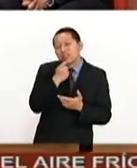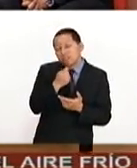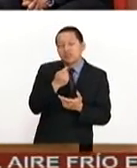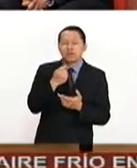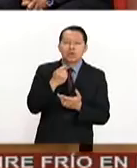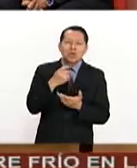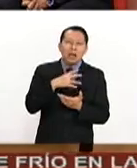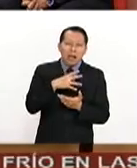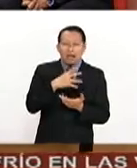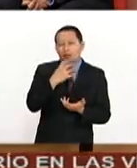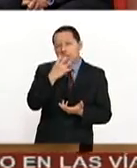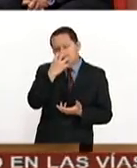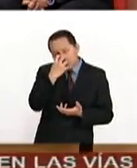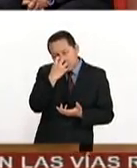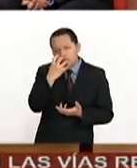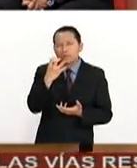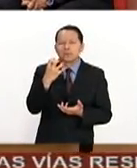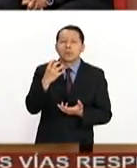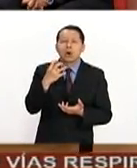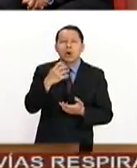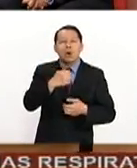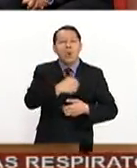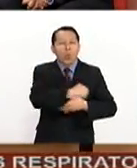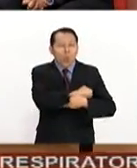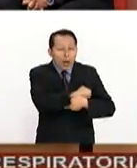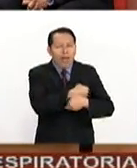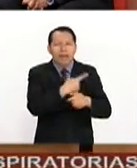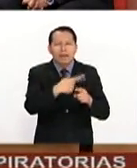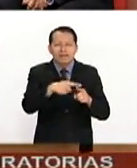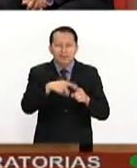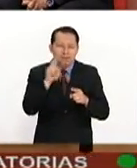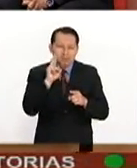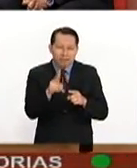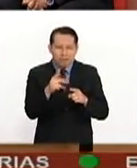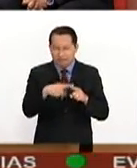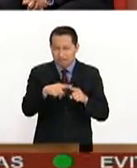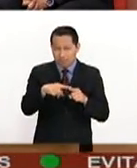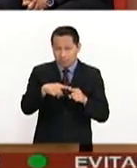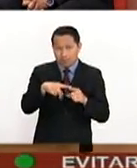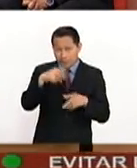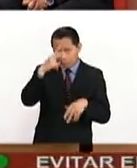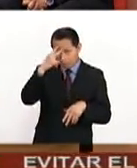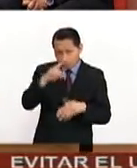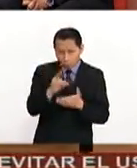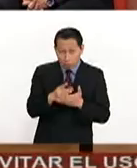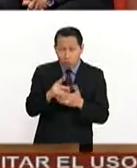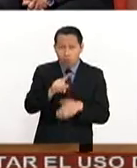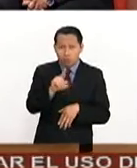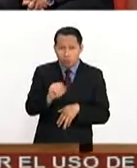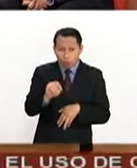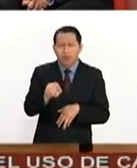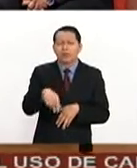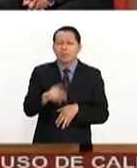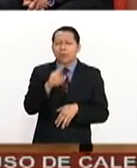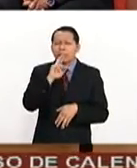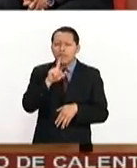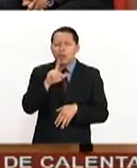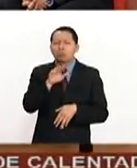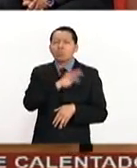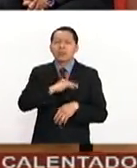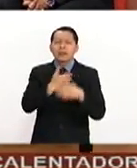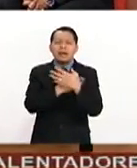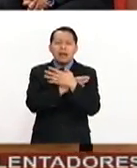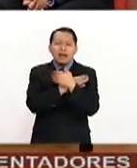pandas, canguros, koalas, y lo ven como algo normal. Y en México no existen ningunos de esos animales más que en el zoológico. Deberíamos estar haciendo cosas de mariposas